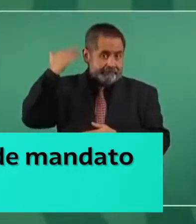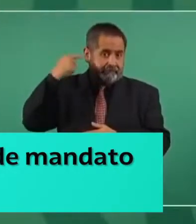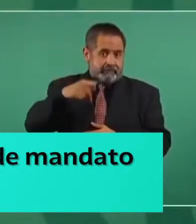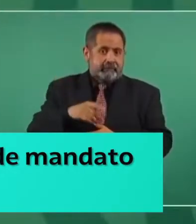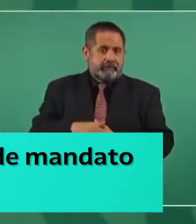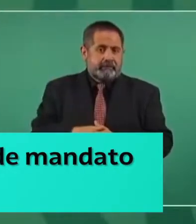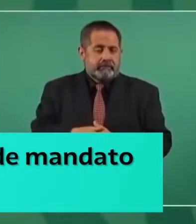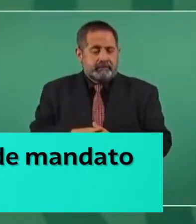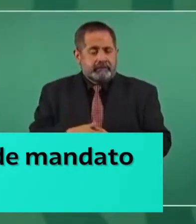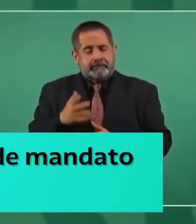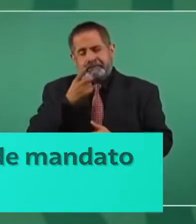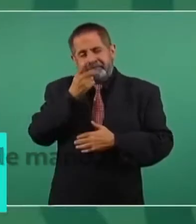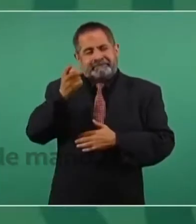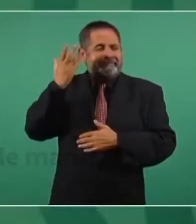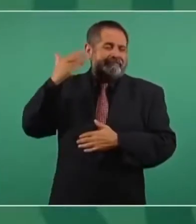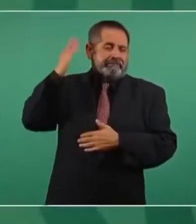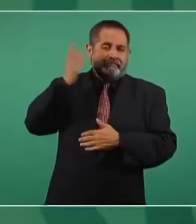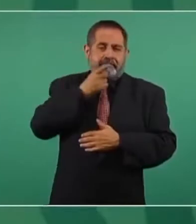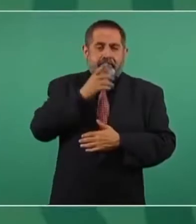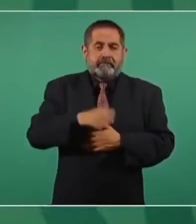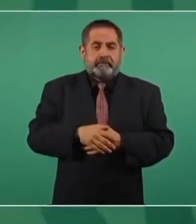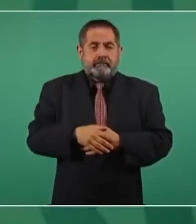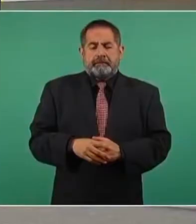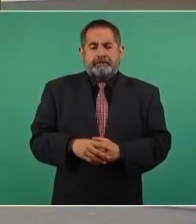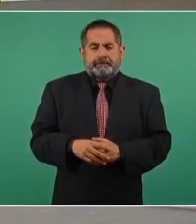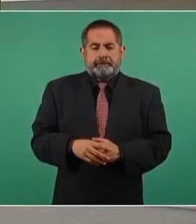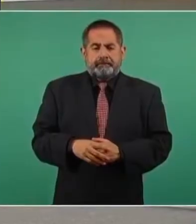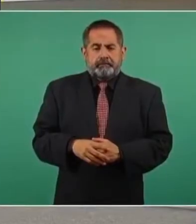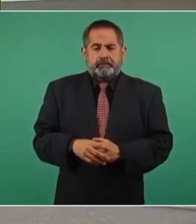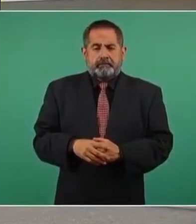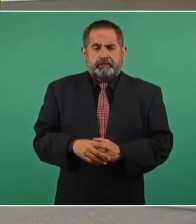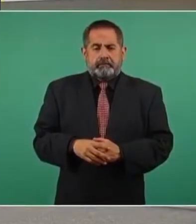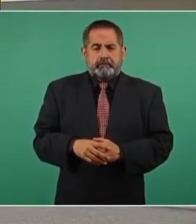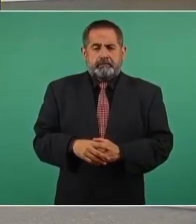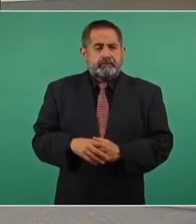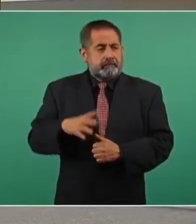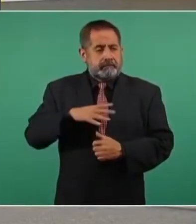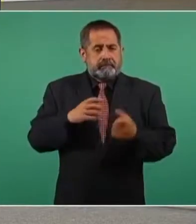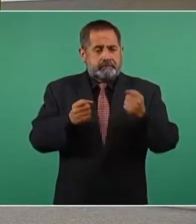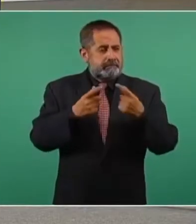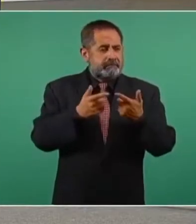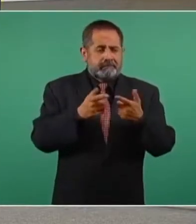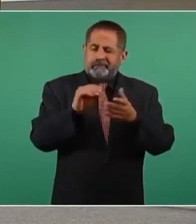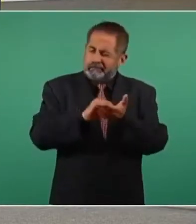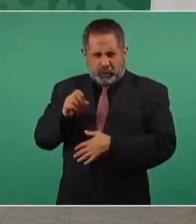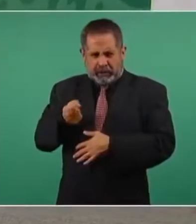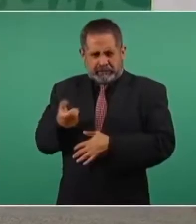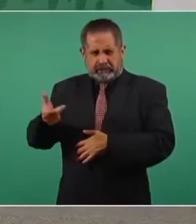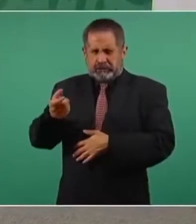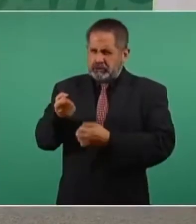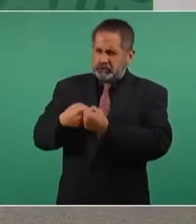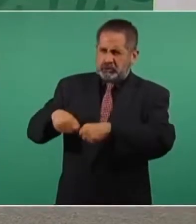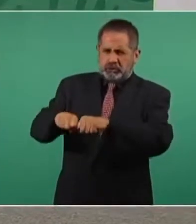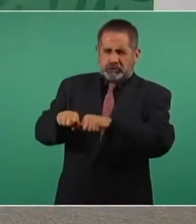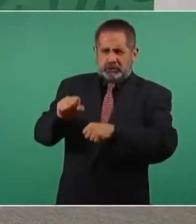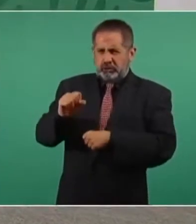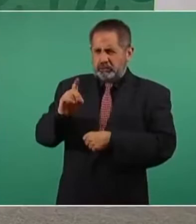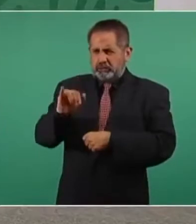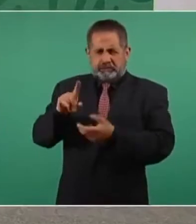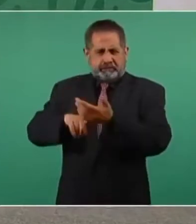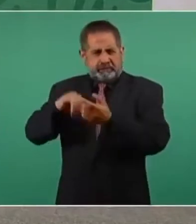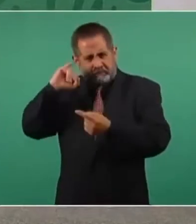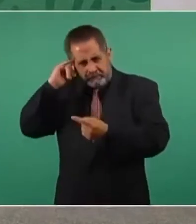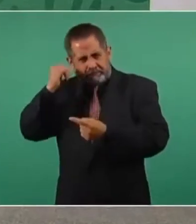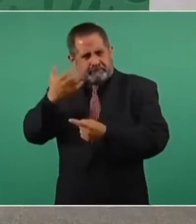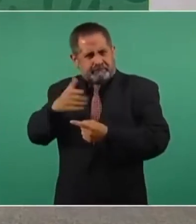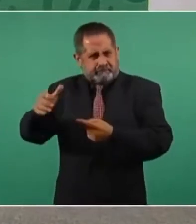Indicó que se debe de entender que no es reelección, es que termine en el 2024, pero solo como ministro. En la mañanera desde Palacio